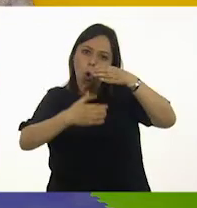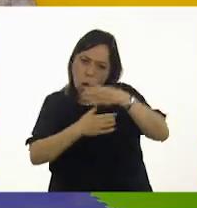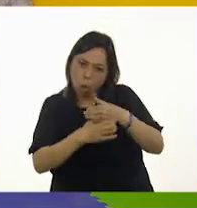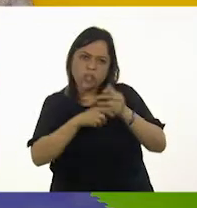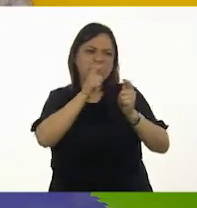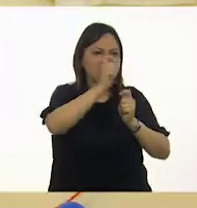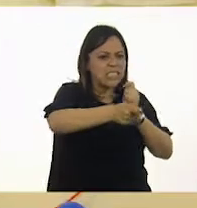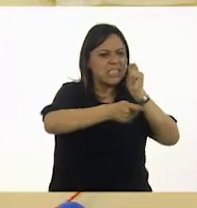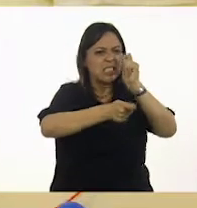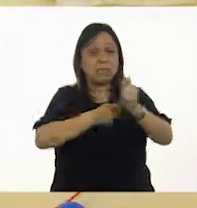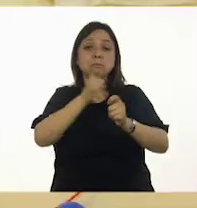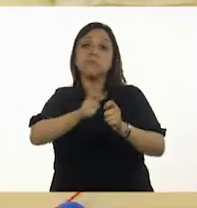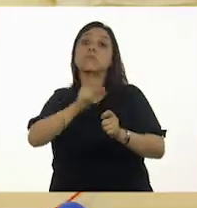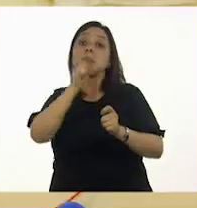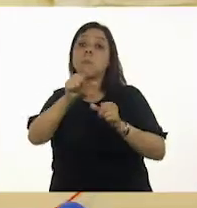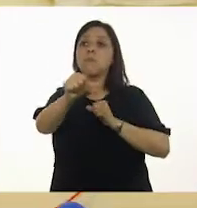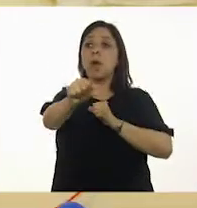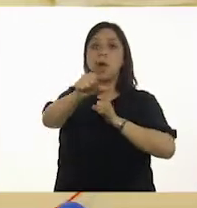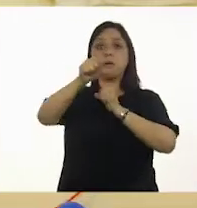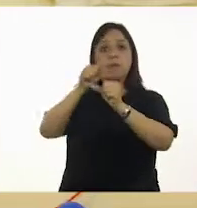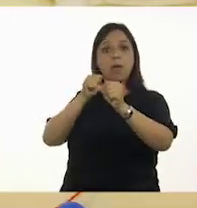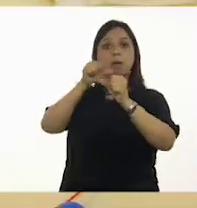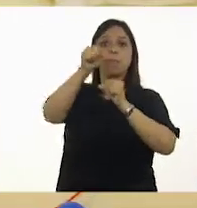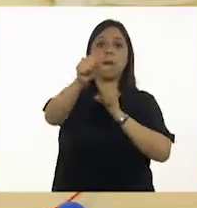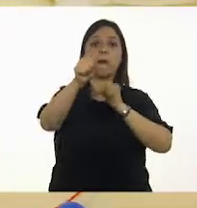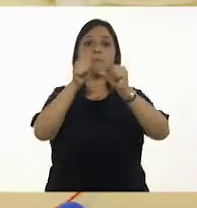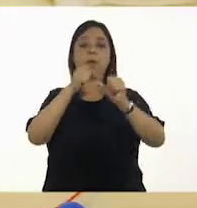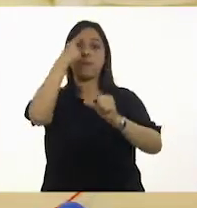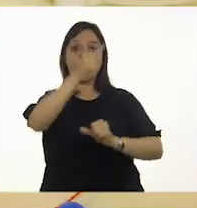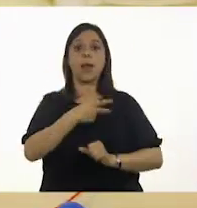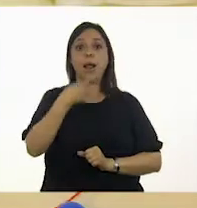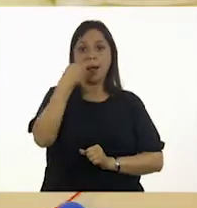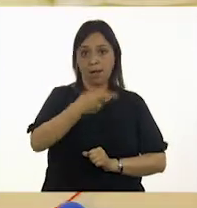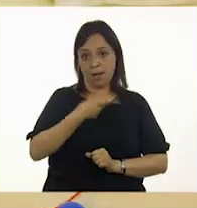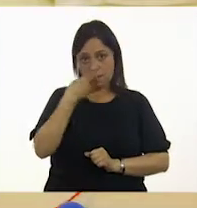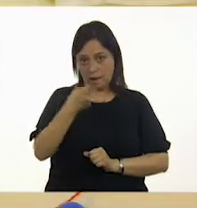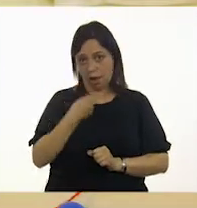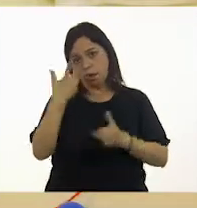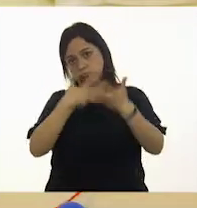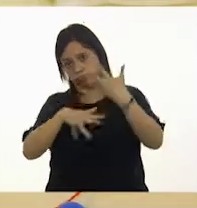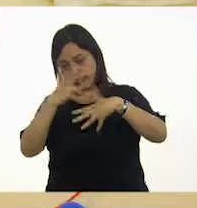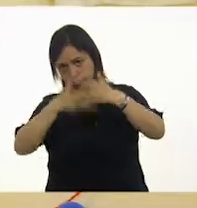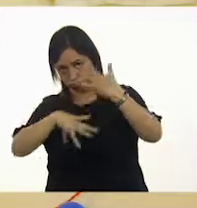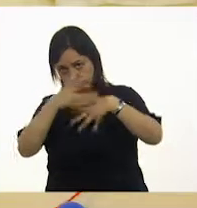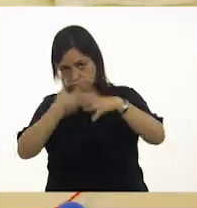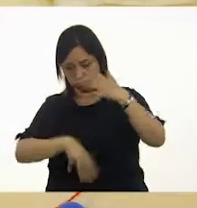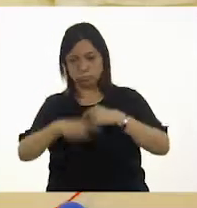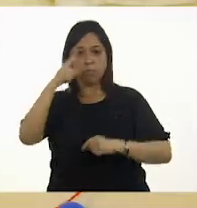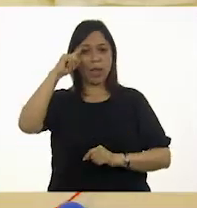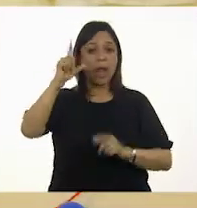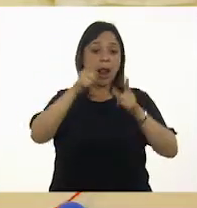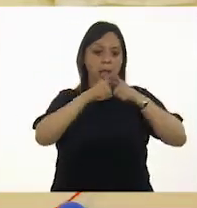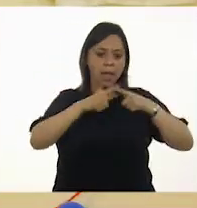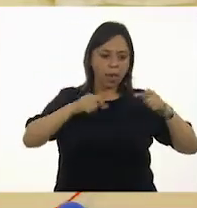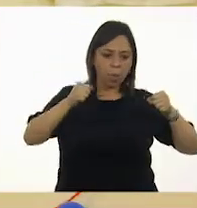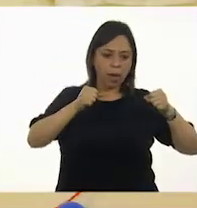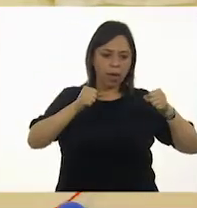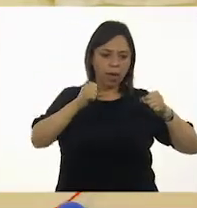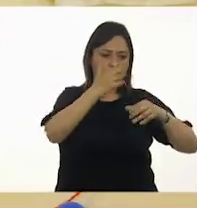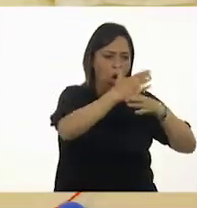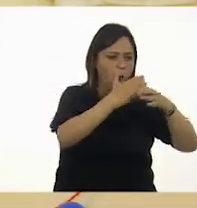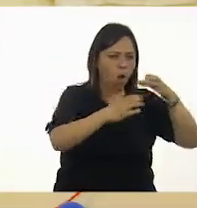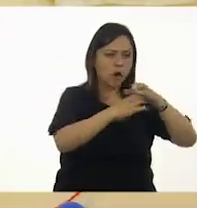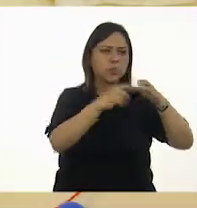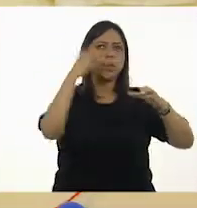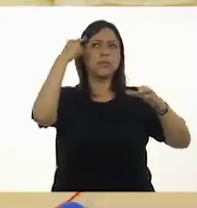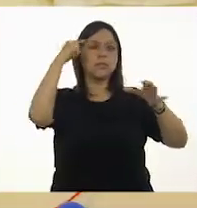turnos de habla. Es verdad, Lili, el lenguaje está ligado a los significados de las cosas que decimos. ¿Qué te